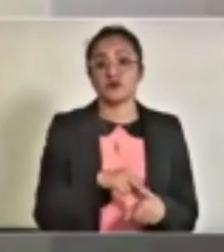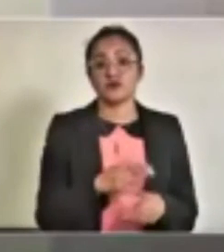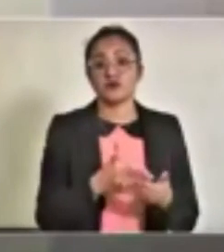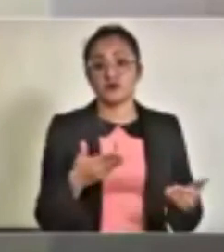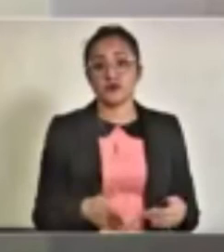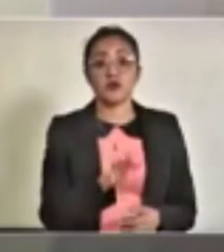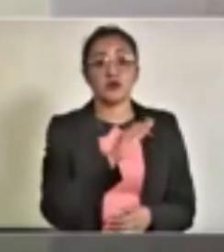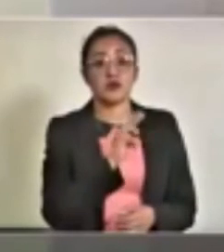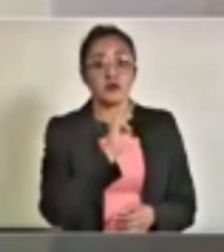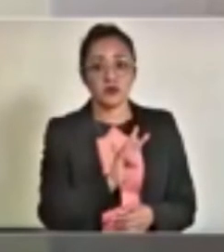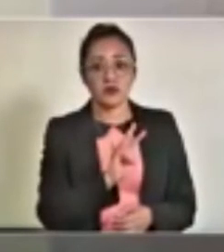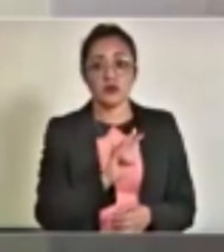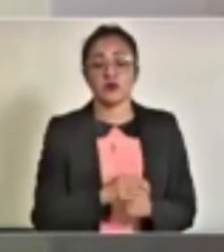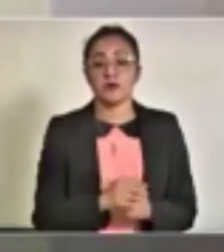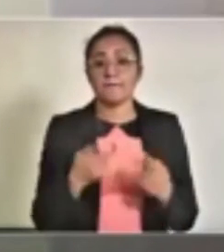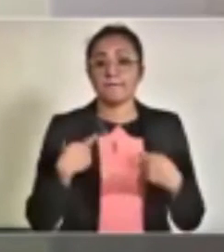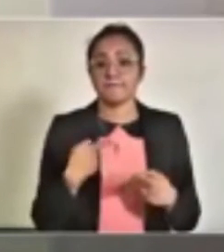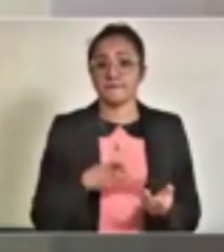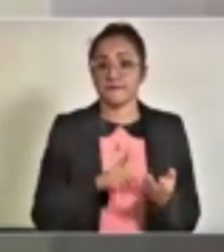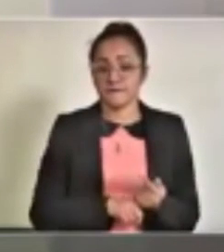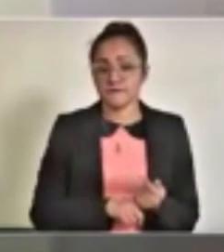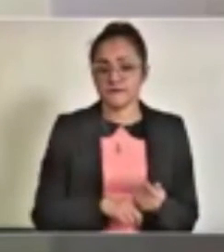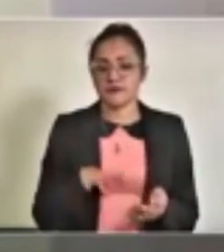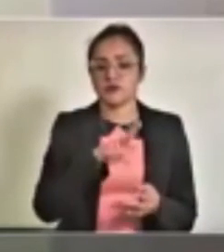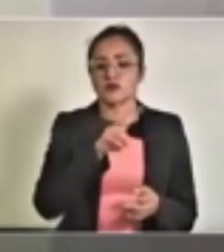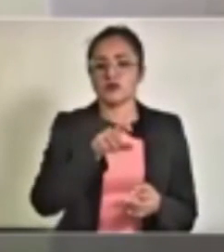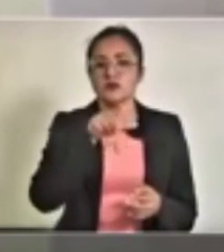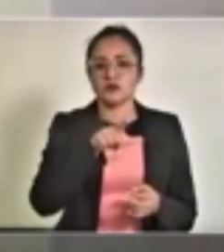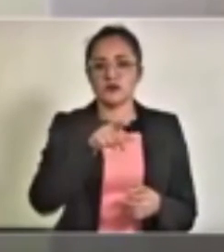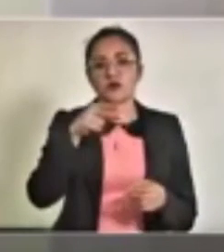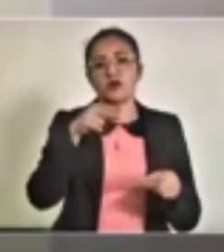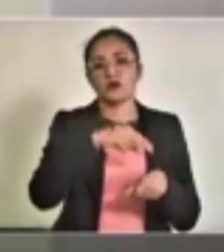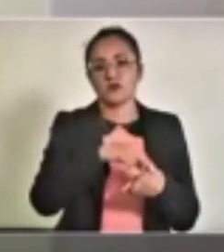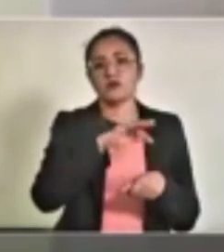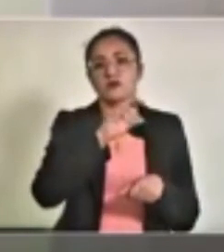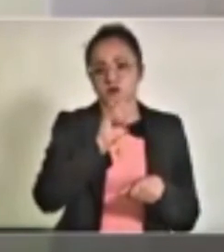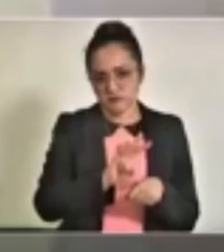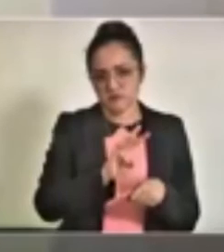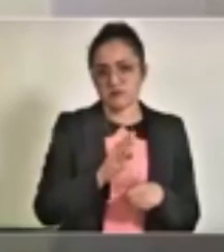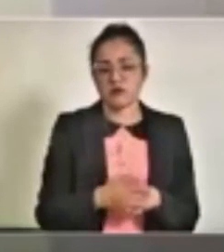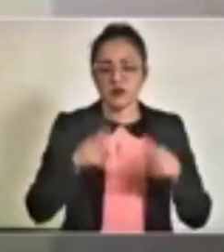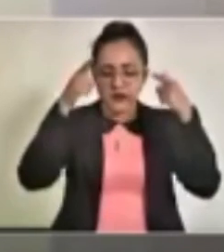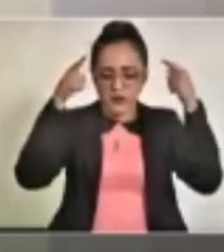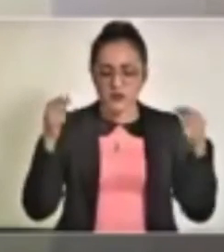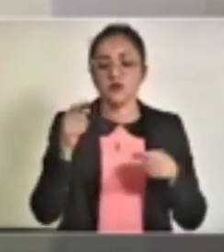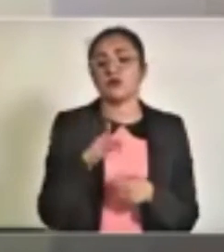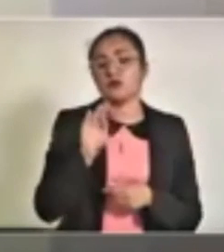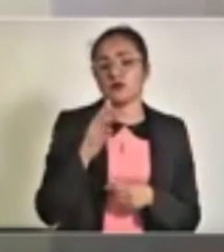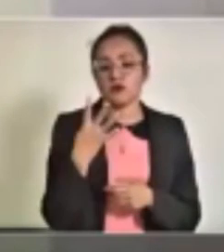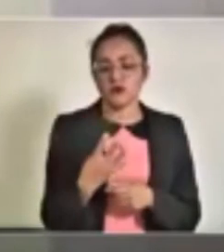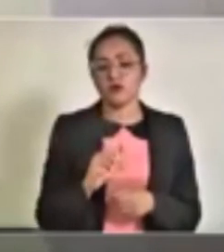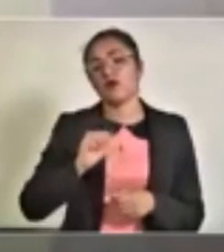53, el personal de salud son 217, de los cuales médicos son 53, enfermeras 94,